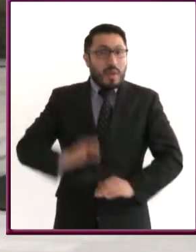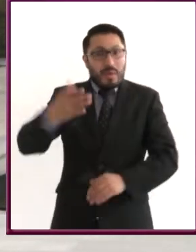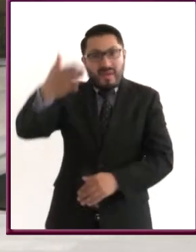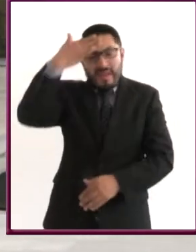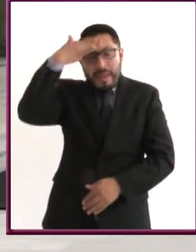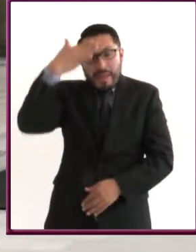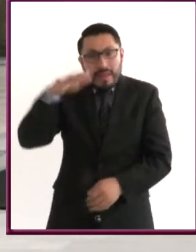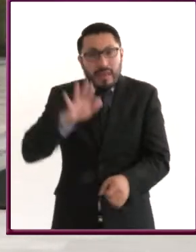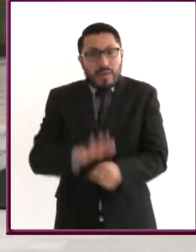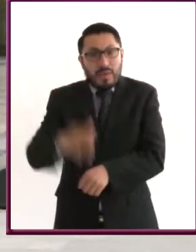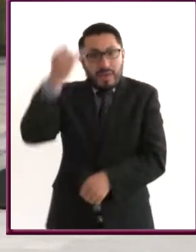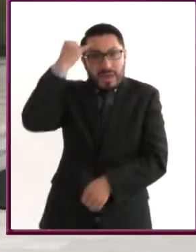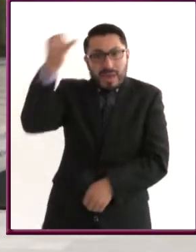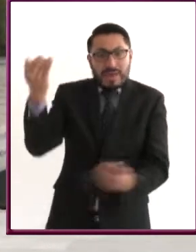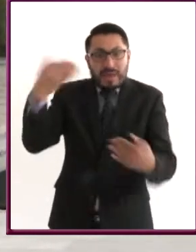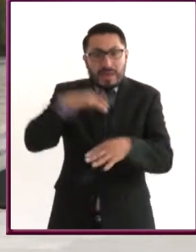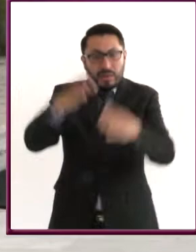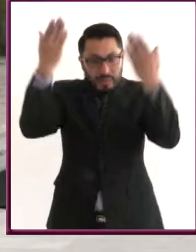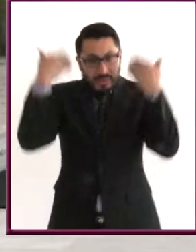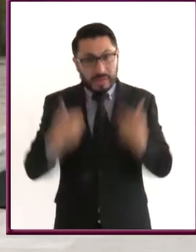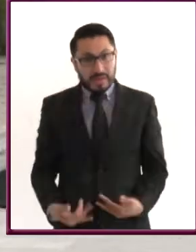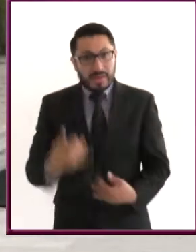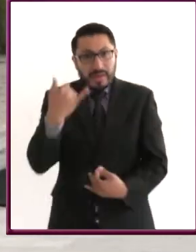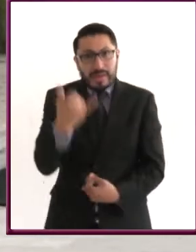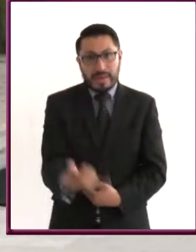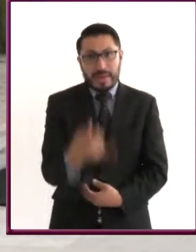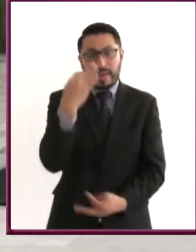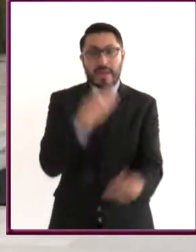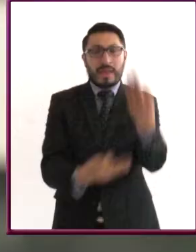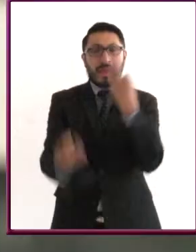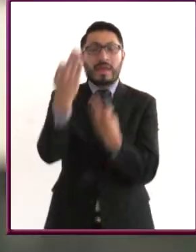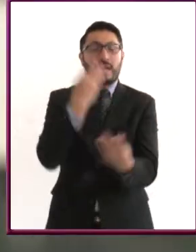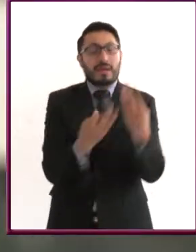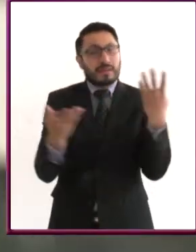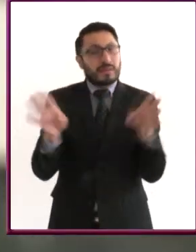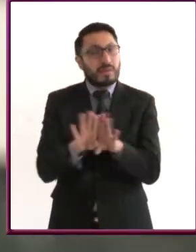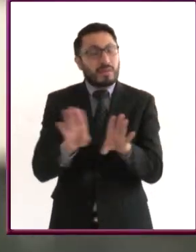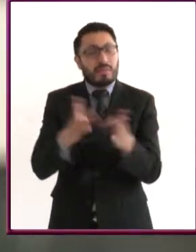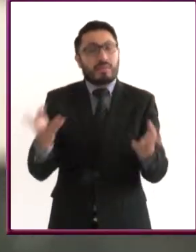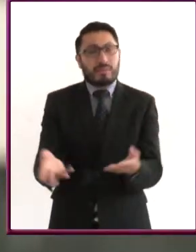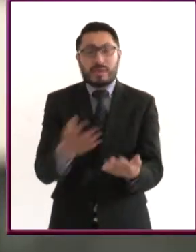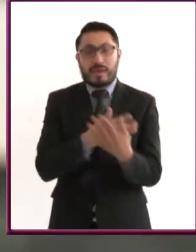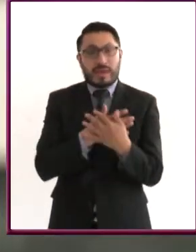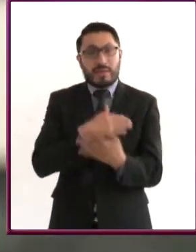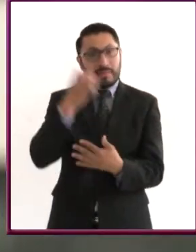percepción que tenemos sobre nuestro cuerpo y el trato que le damos. La